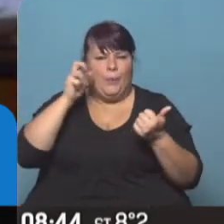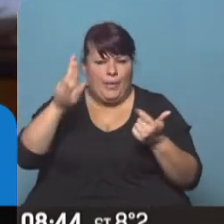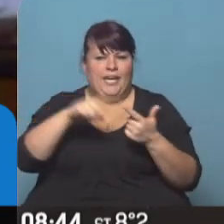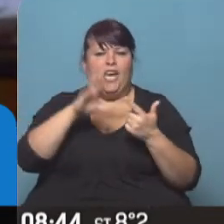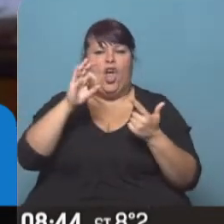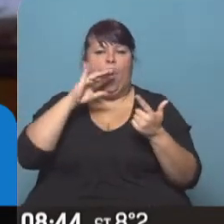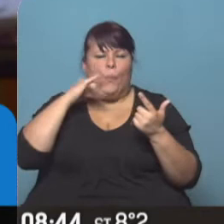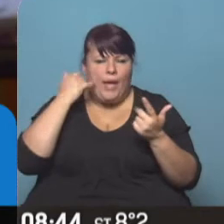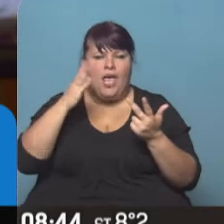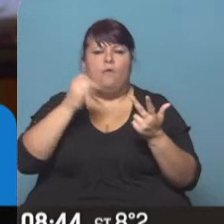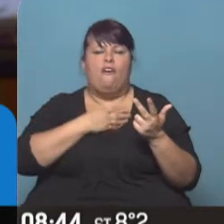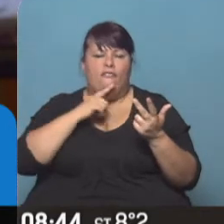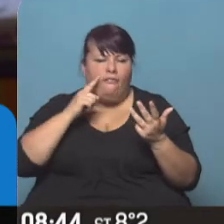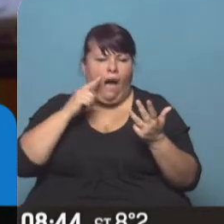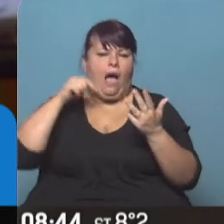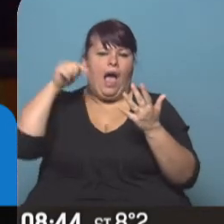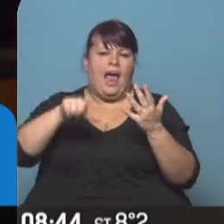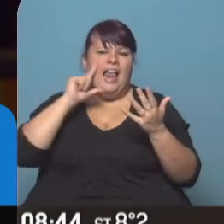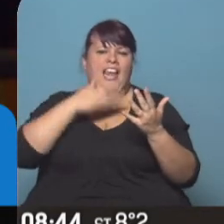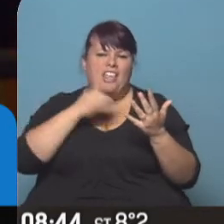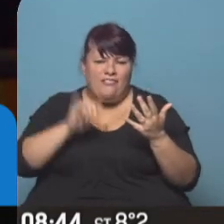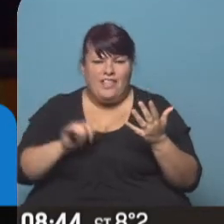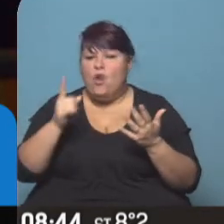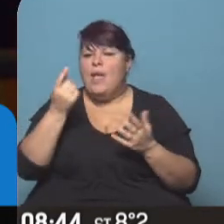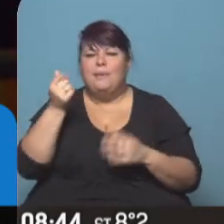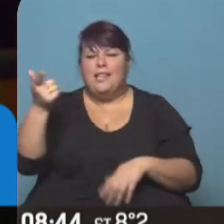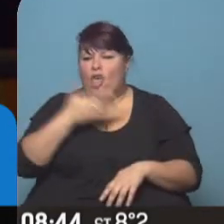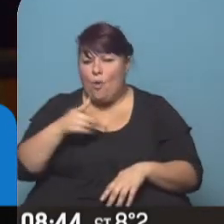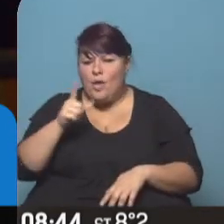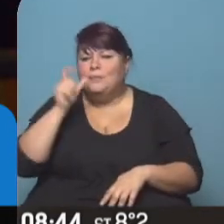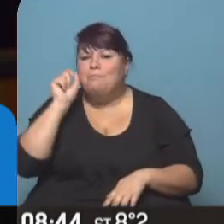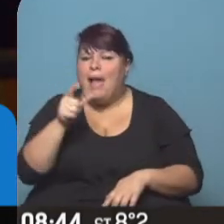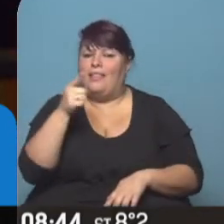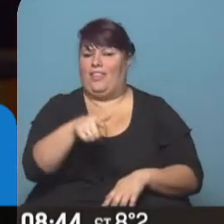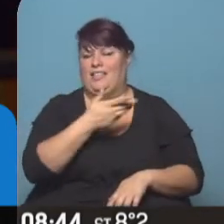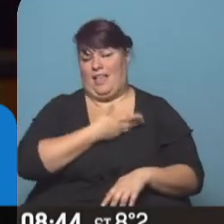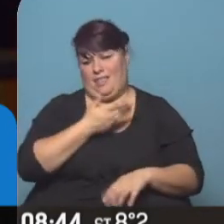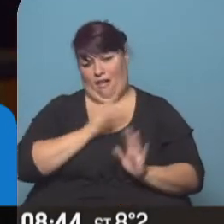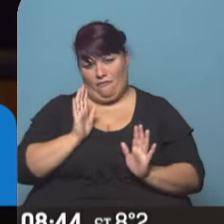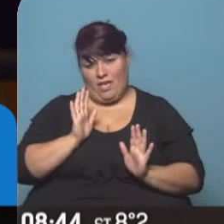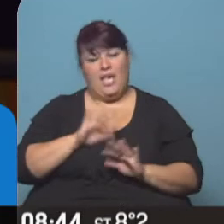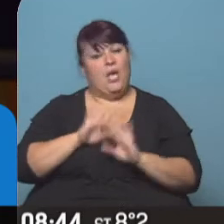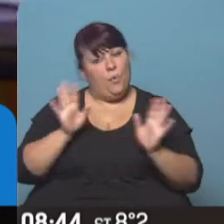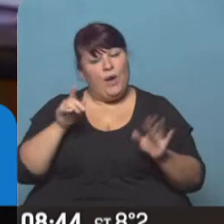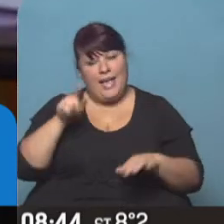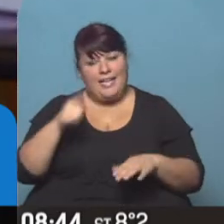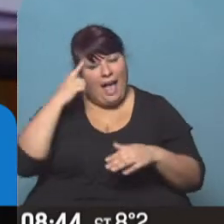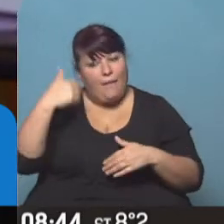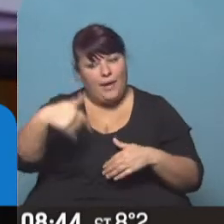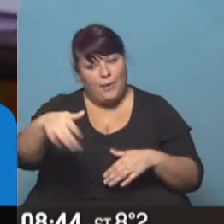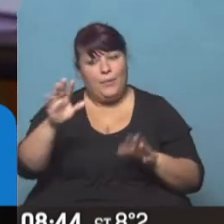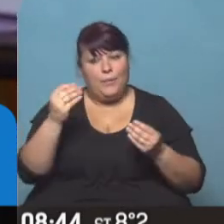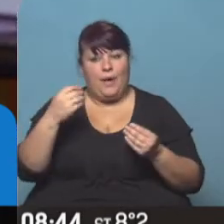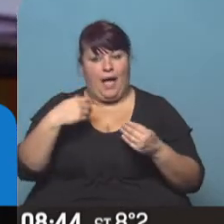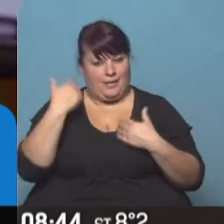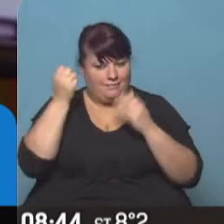Obey, Bonfatti, ahora Lifchi, porque no es plata del Gobierno, es plata de los santafesinos. Y bueno, esa es la expectativa que tenemos